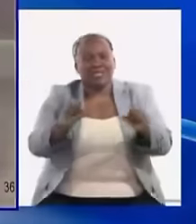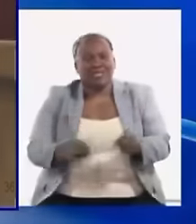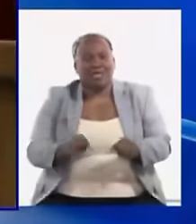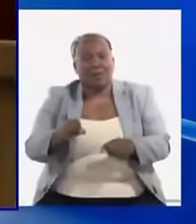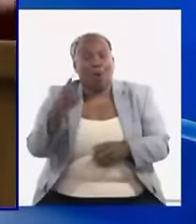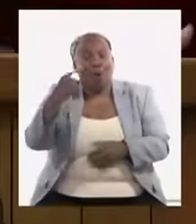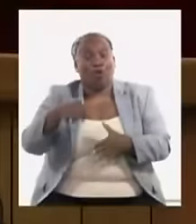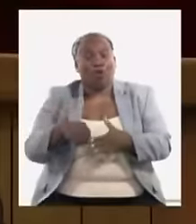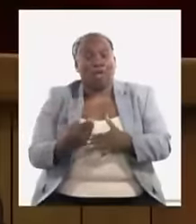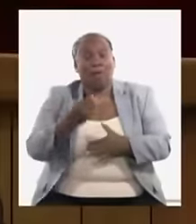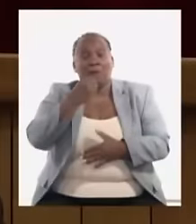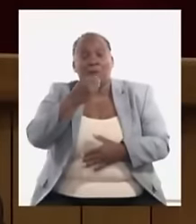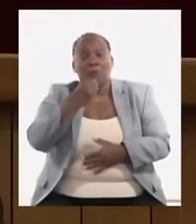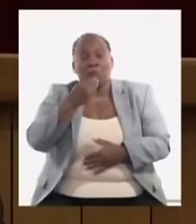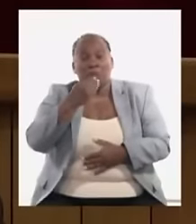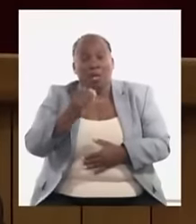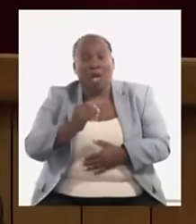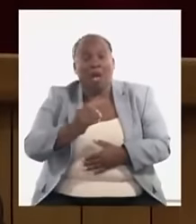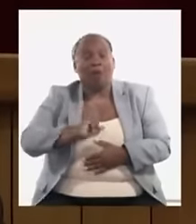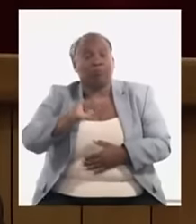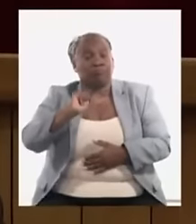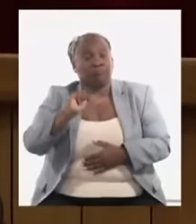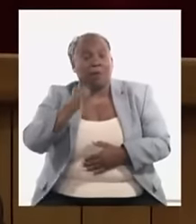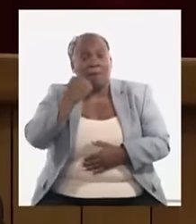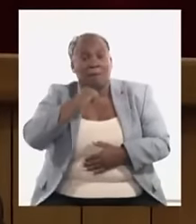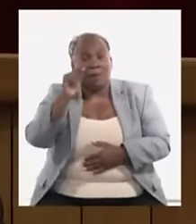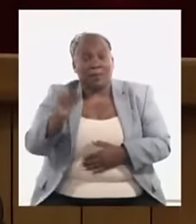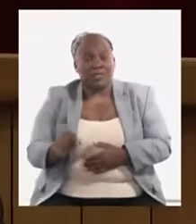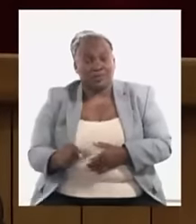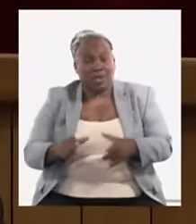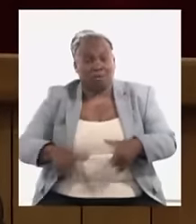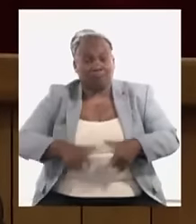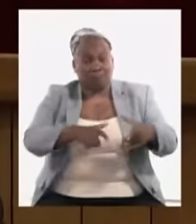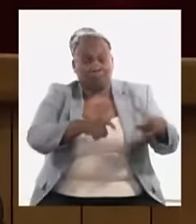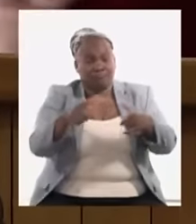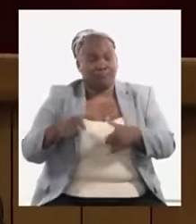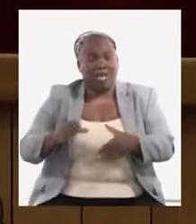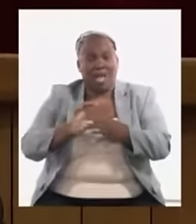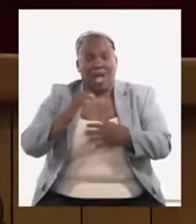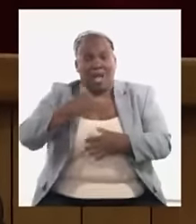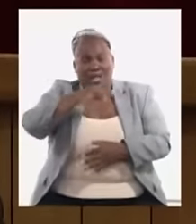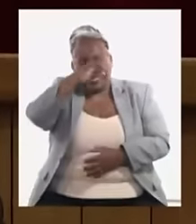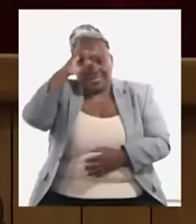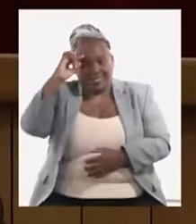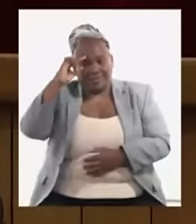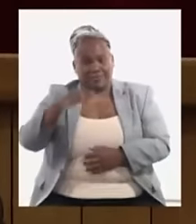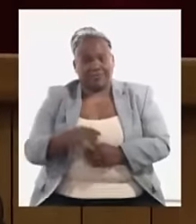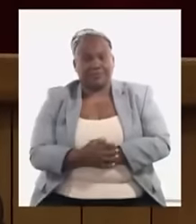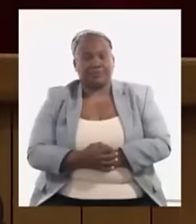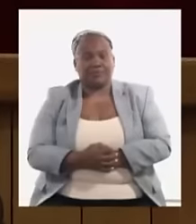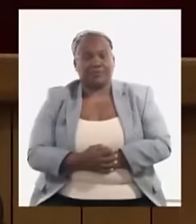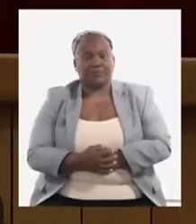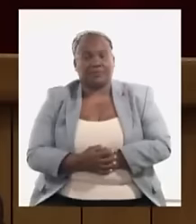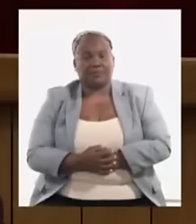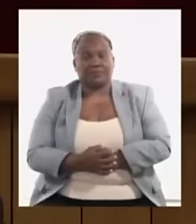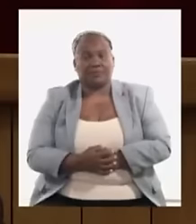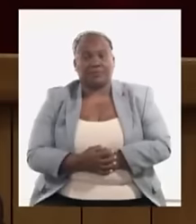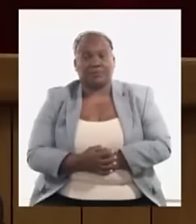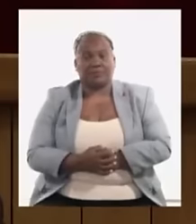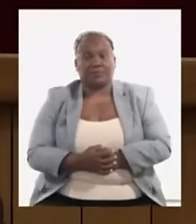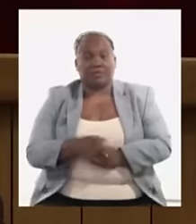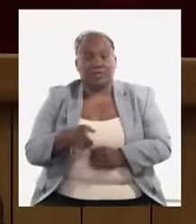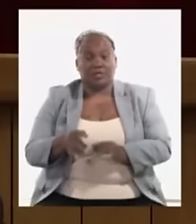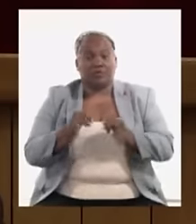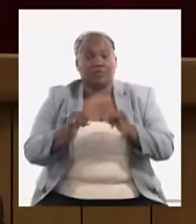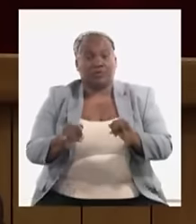día podamos llegar a más personas con gas licuado y eso también se explicará se informará cómo